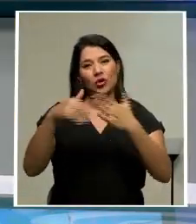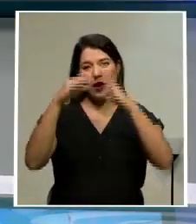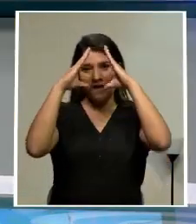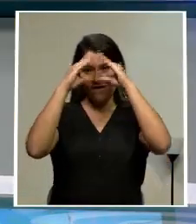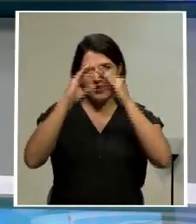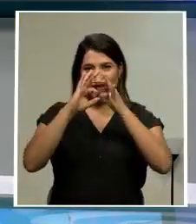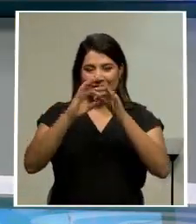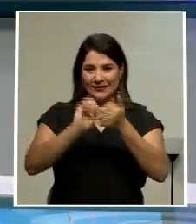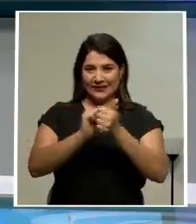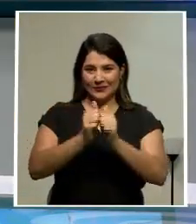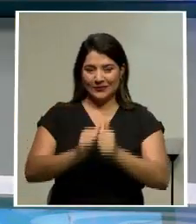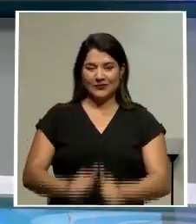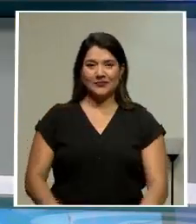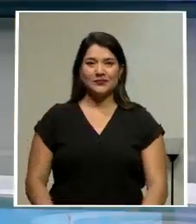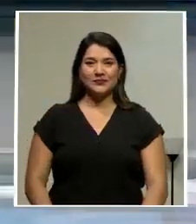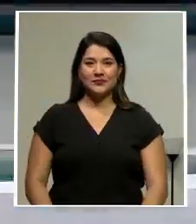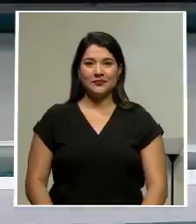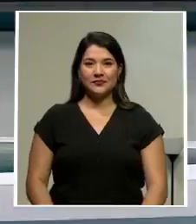deportiva.